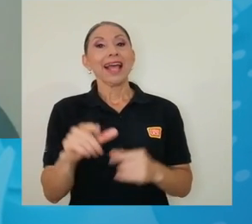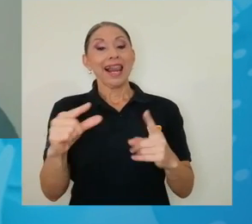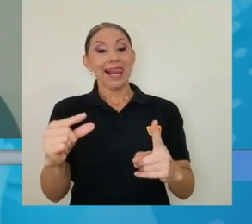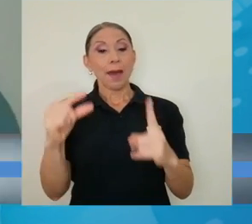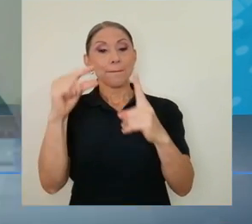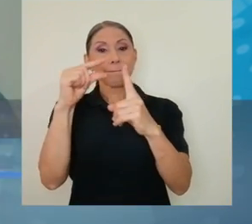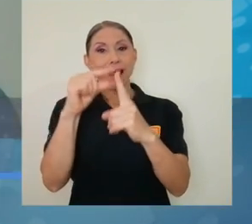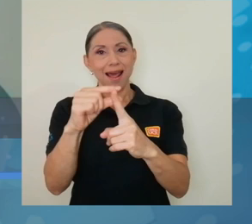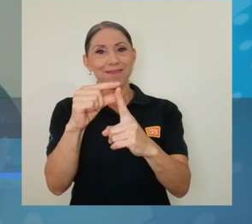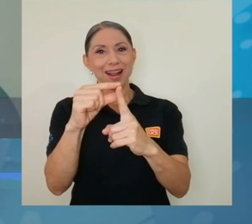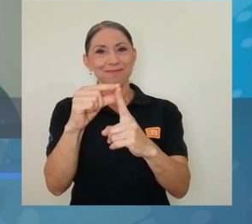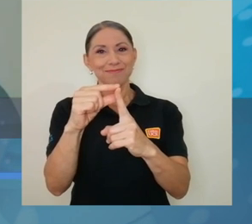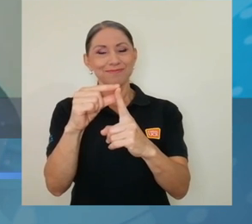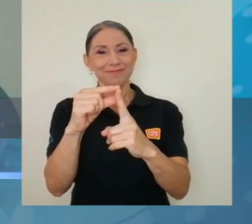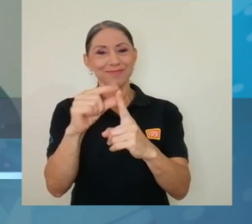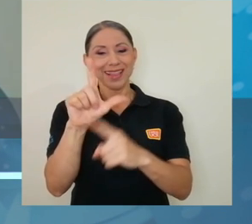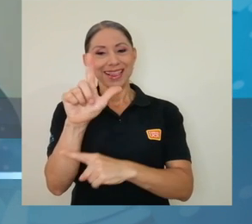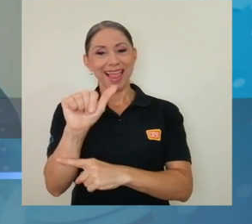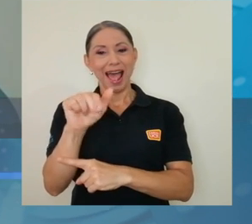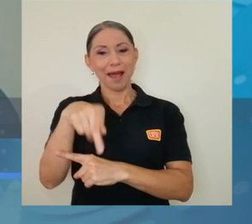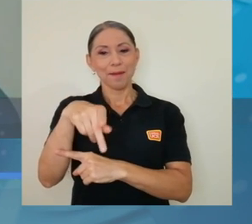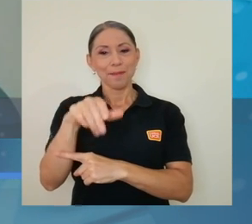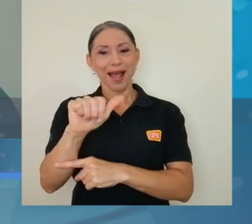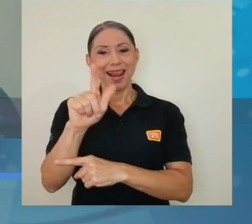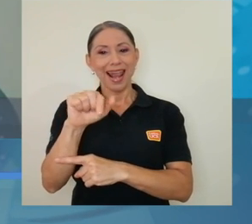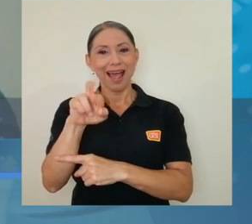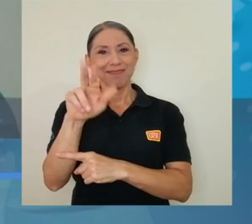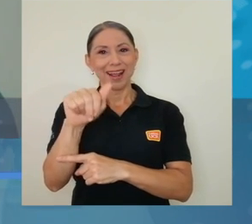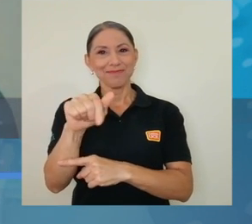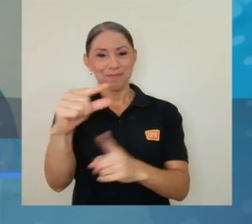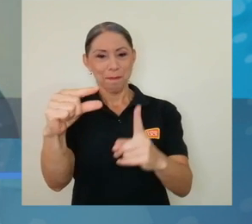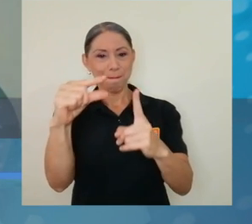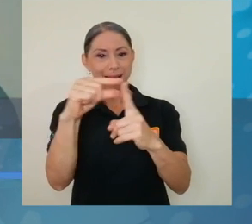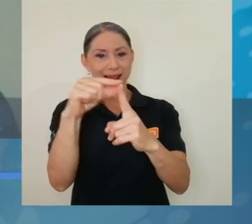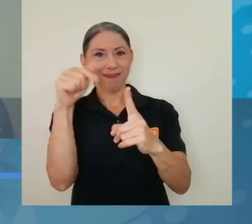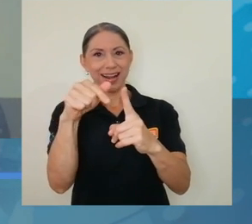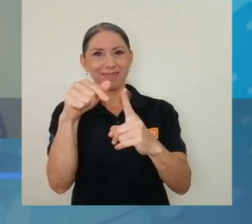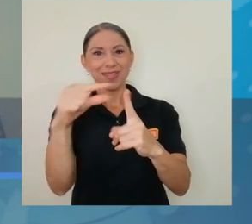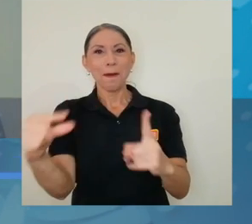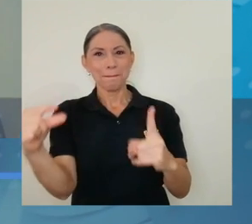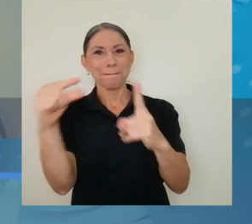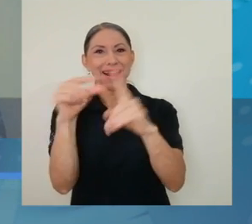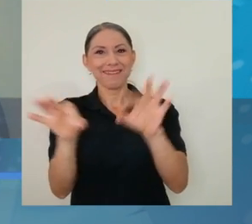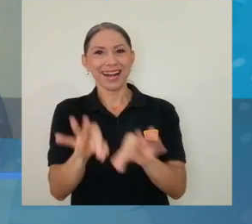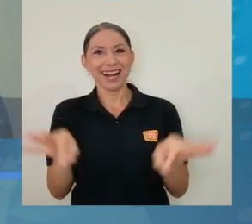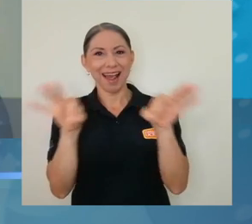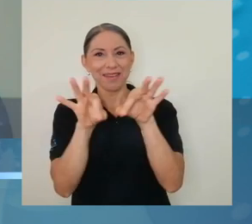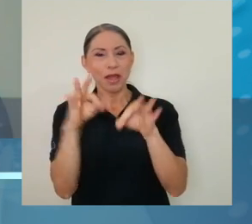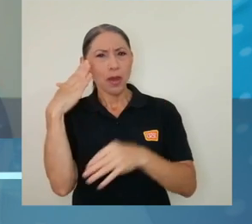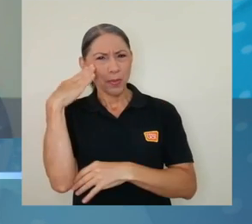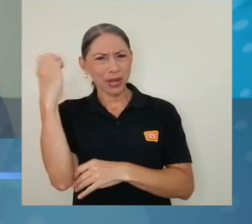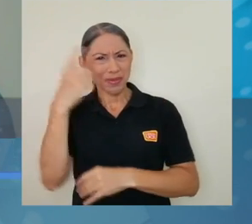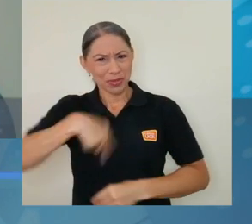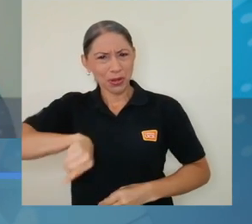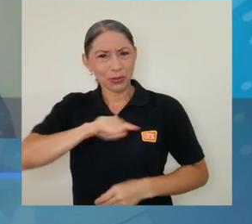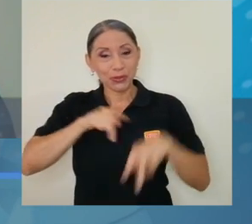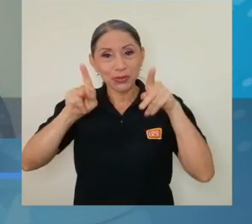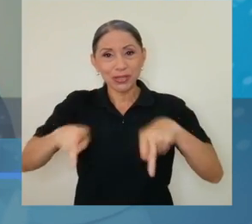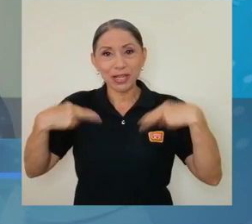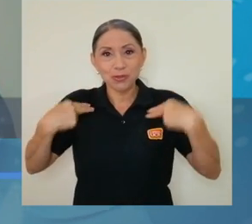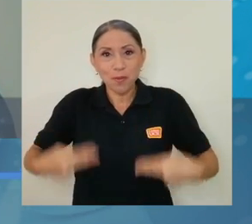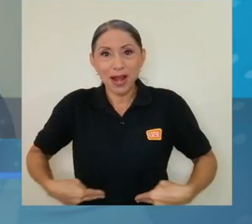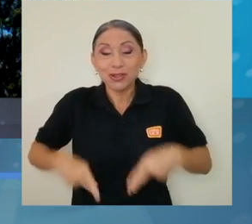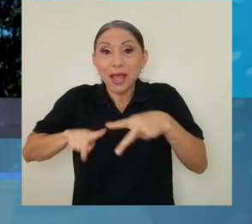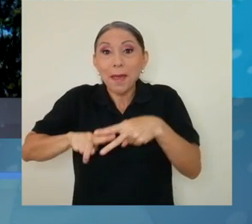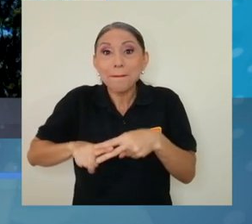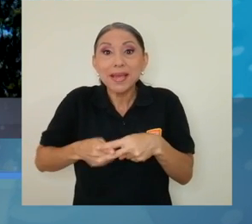creo que esa es la palabra clave, palabra justamente. ¿Por qué? Porque nosotros empezamos como